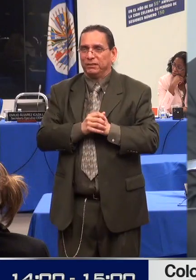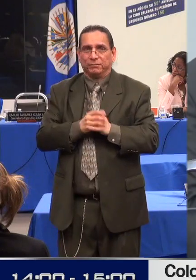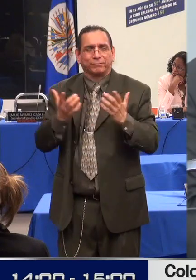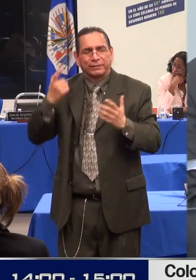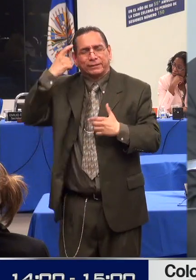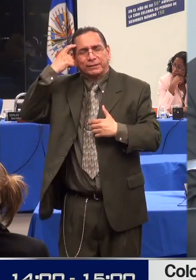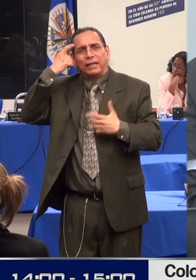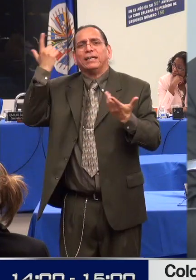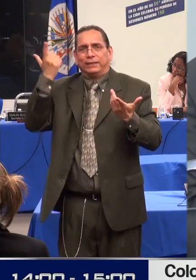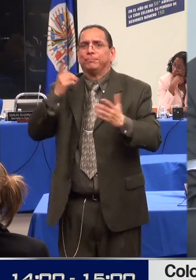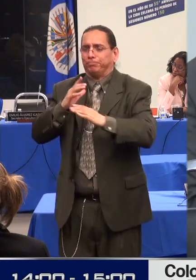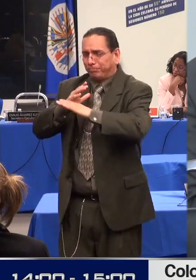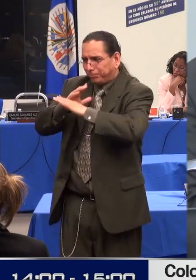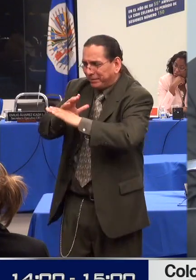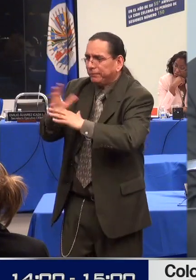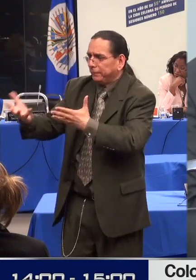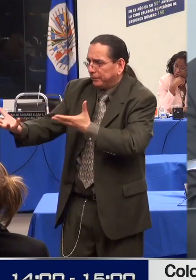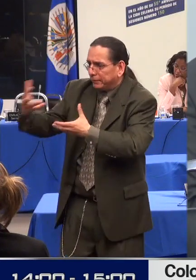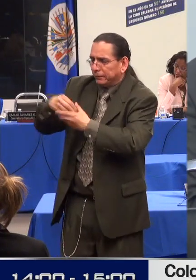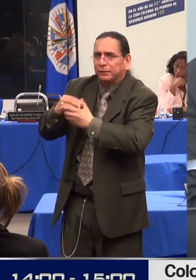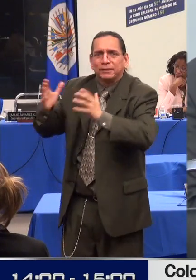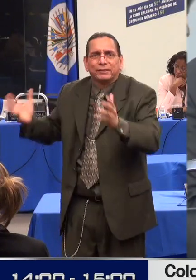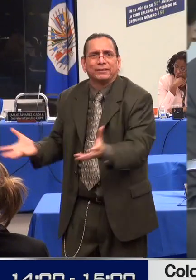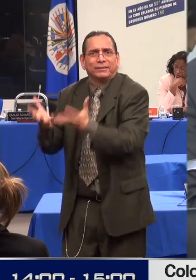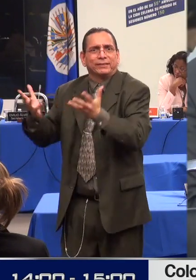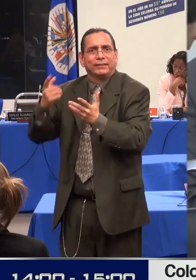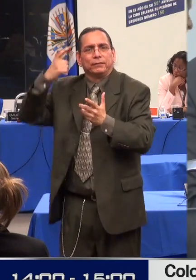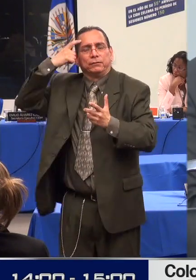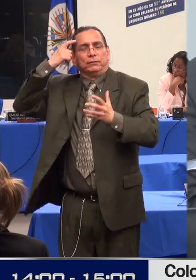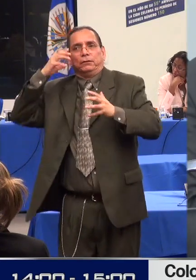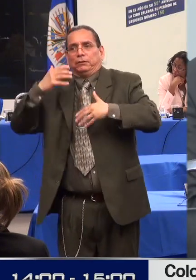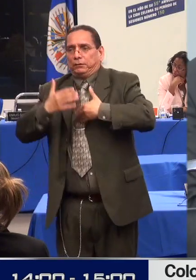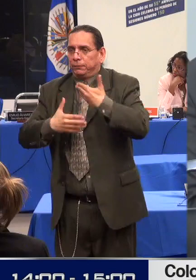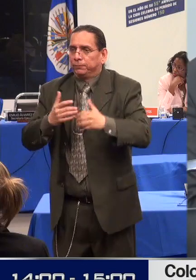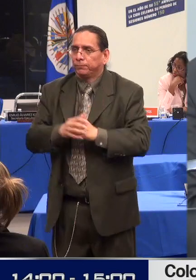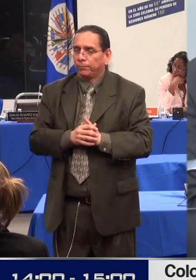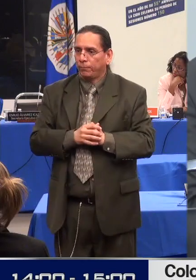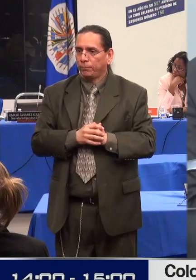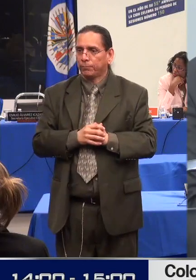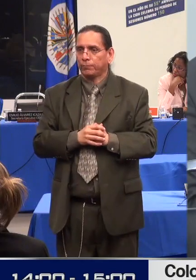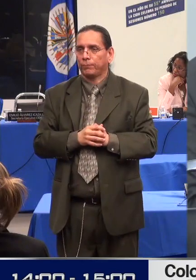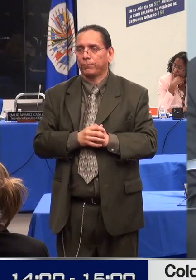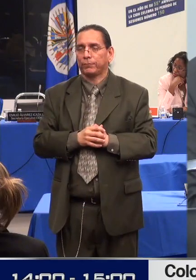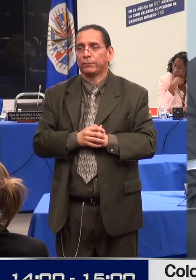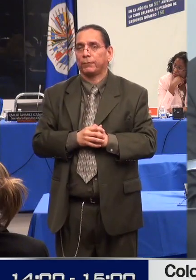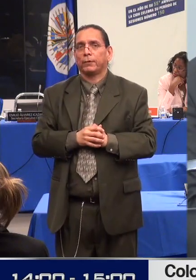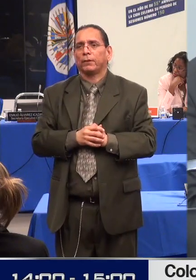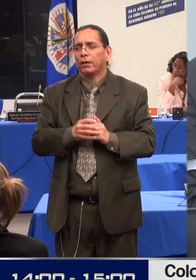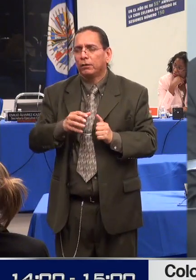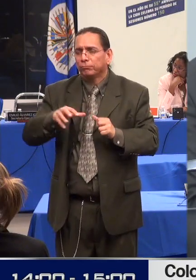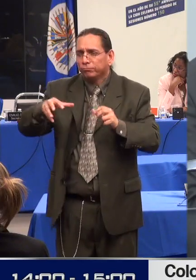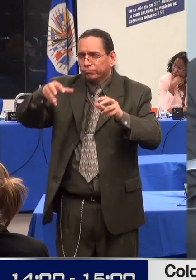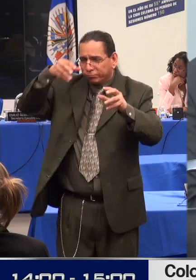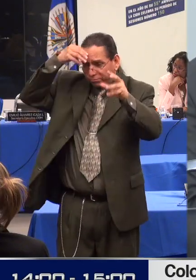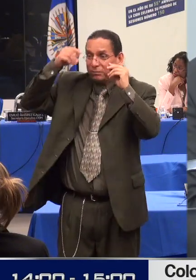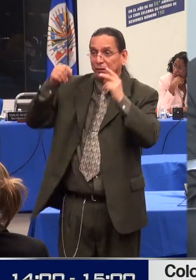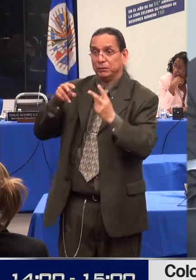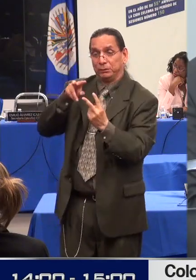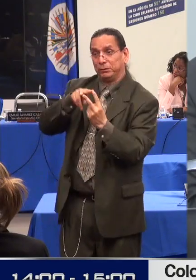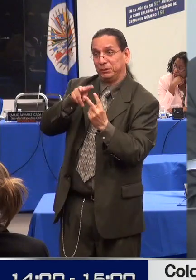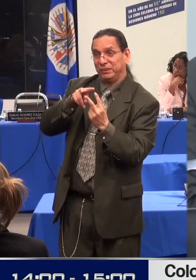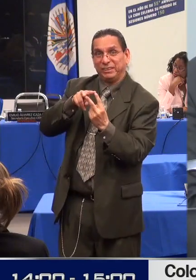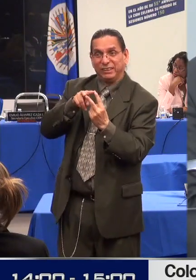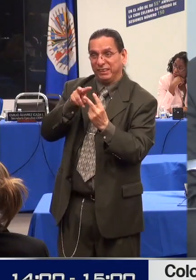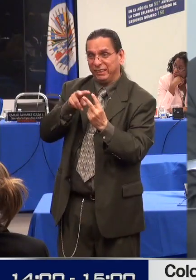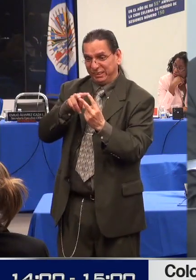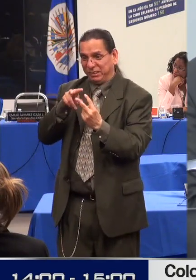la reparación administrativa para personas con discapacidad víctimas del conflicto armado se genera un encargo fiduciario cuando ya son menores de edad y